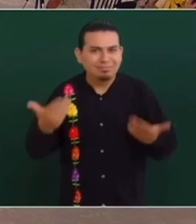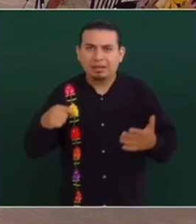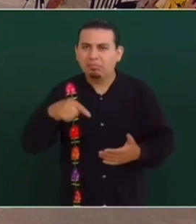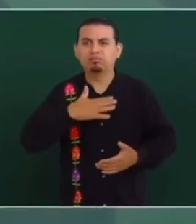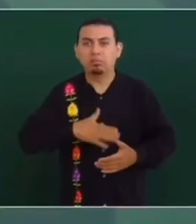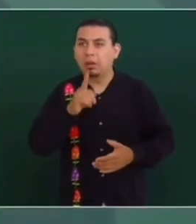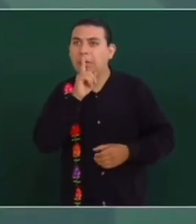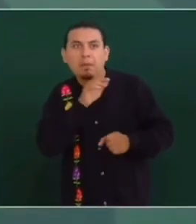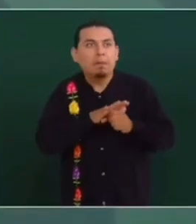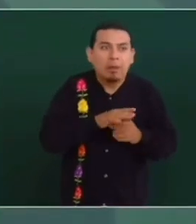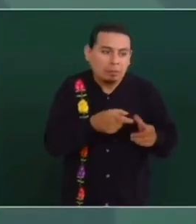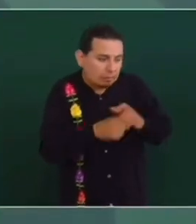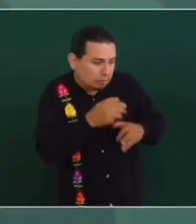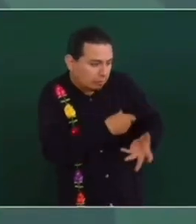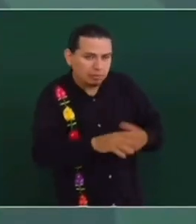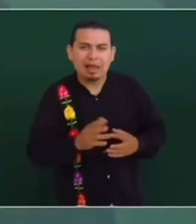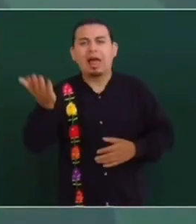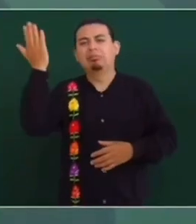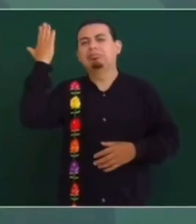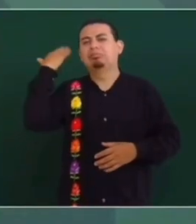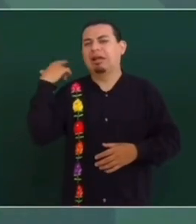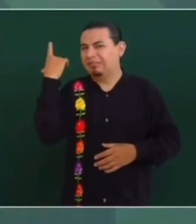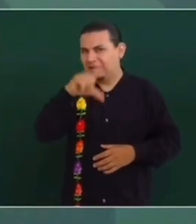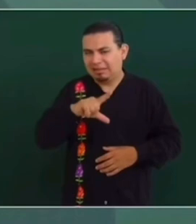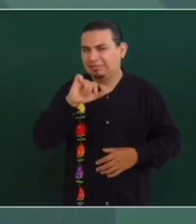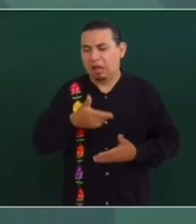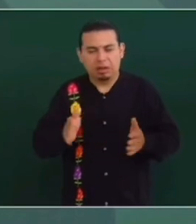Esa una práctica antidemocrática de la época del dedazo.